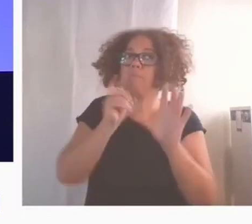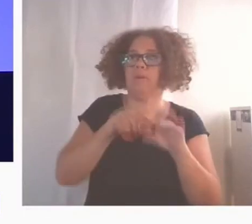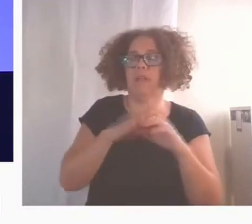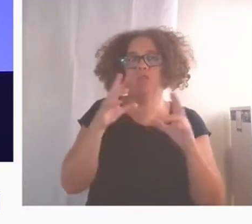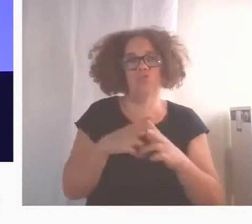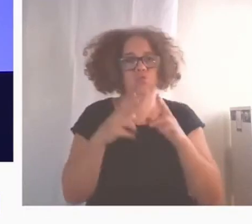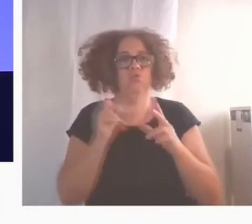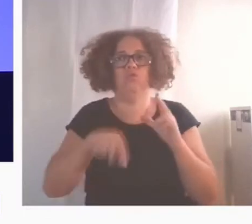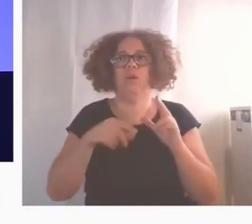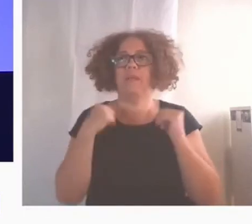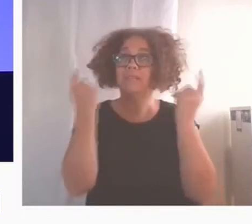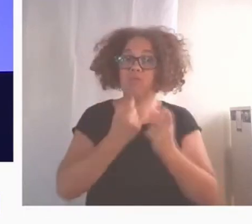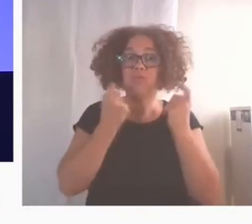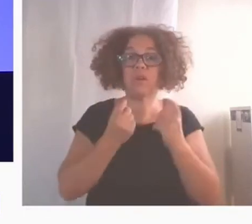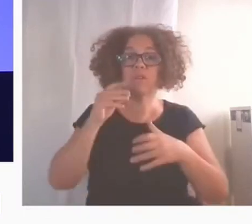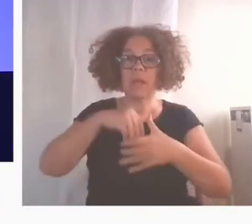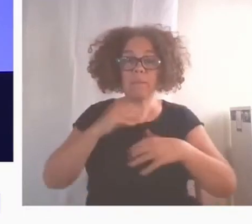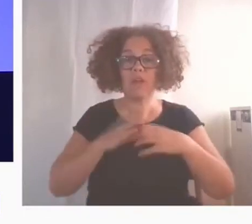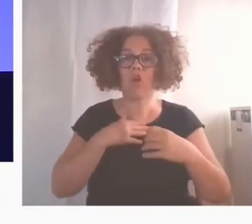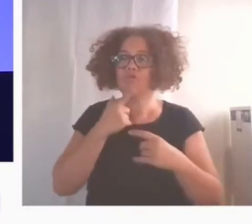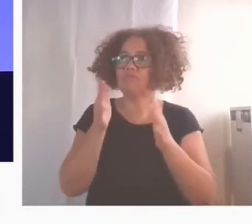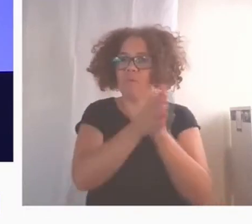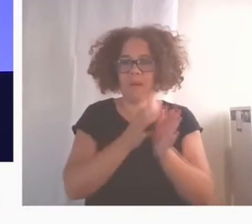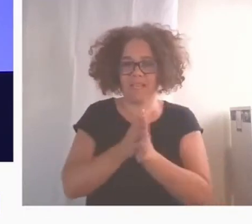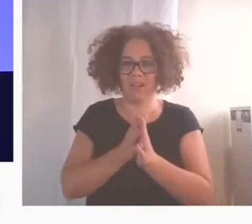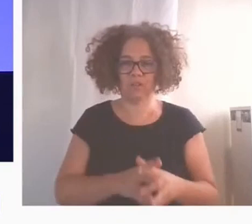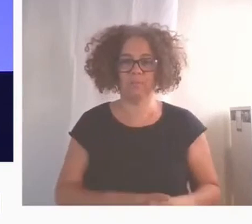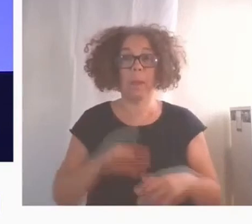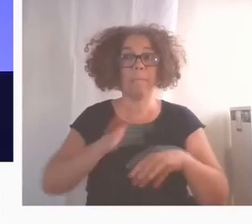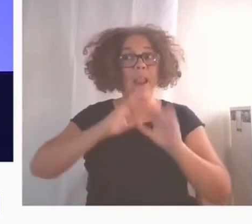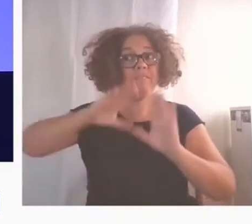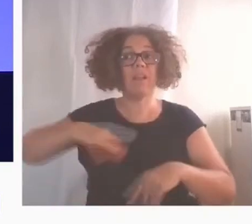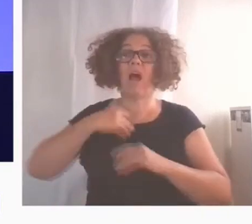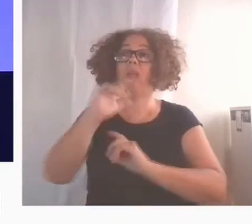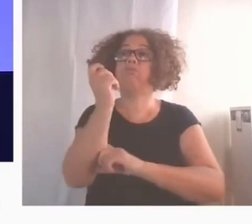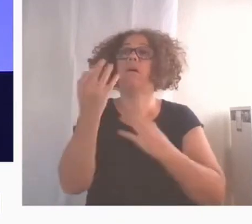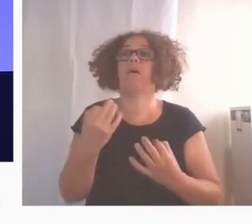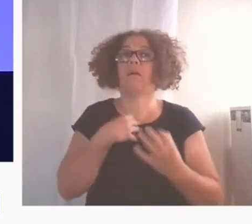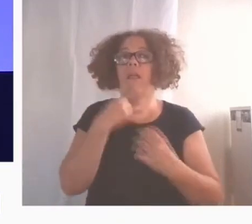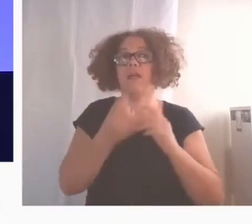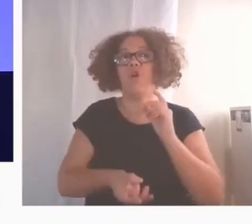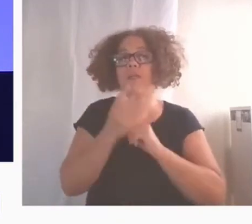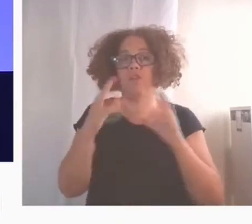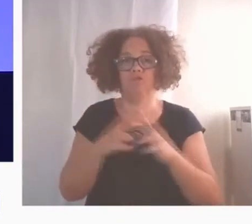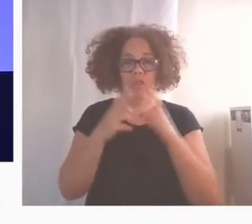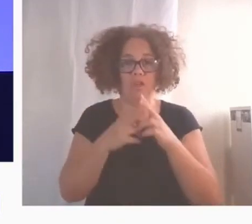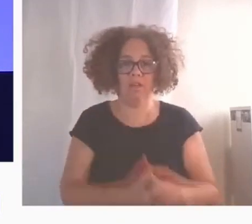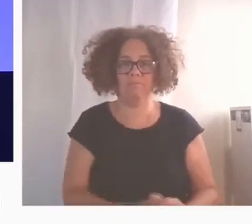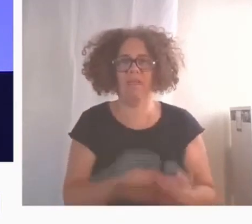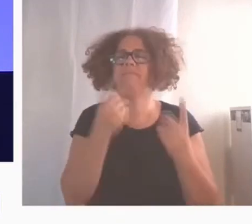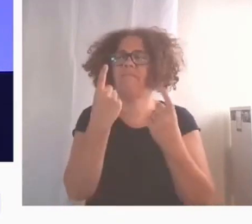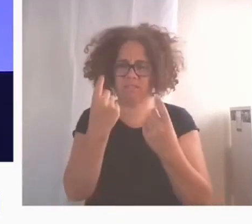uniendo esfuerzos con grandes compañeros de viaje para llevar a buen puerto la innovación social. Queda mucho por hacer